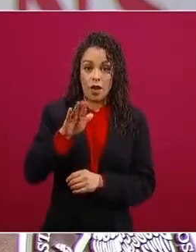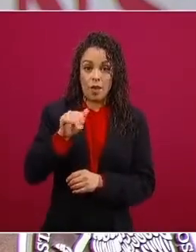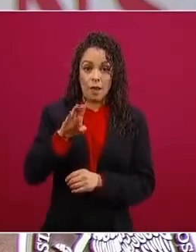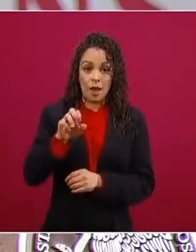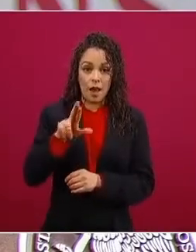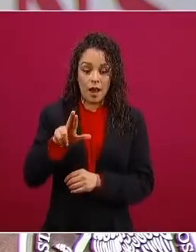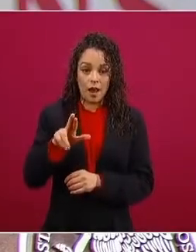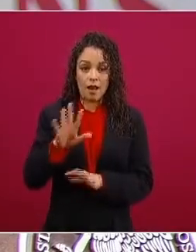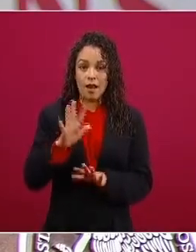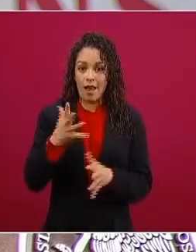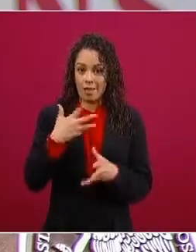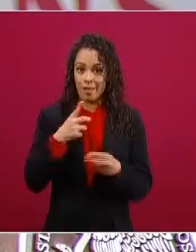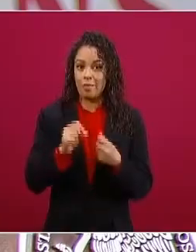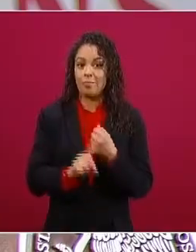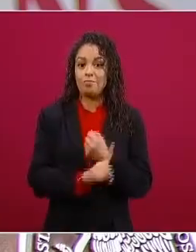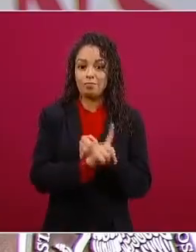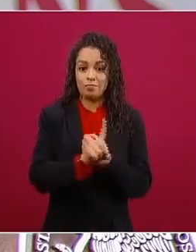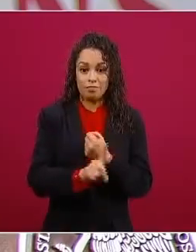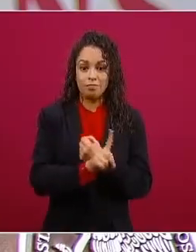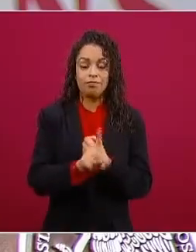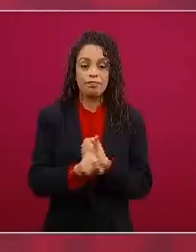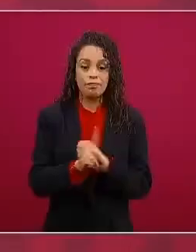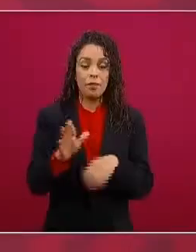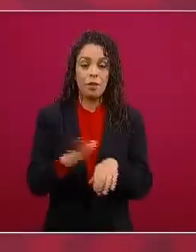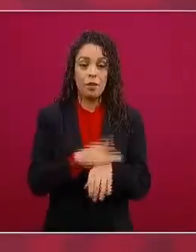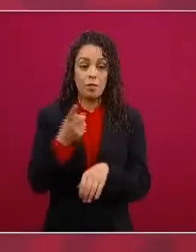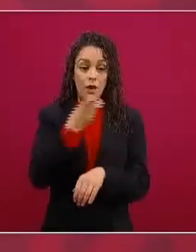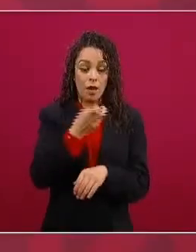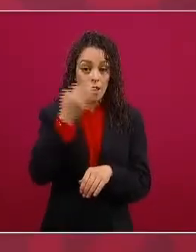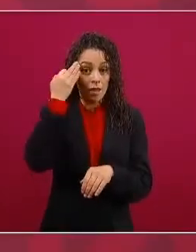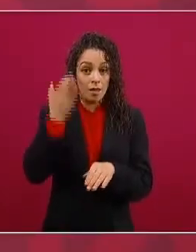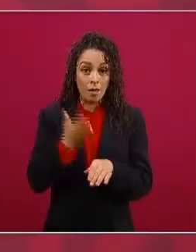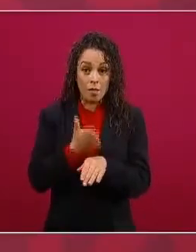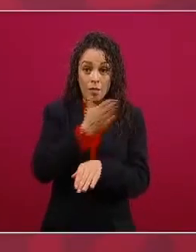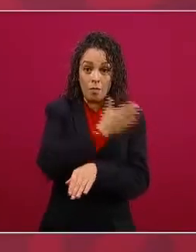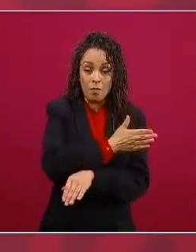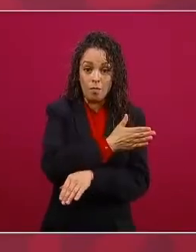llegó a valer el barril de petróleo 100 dólares